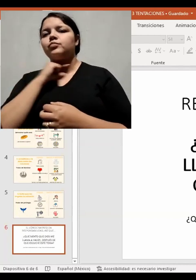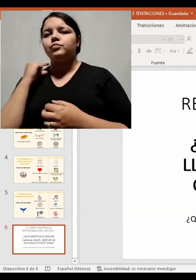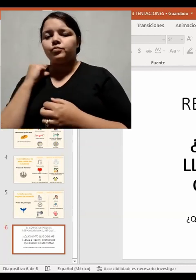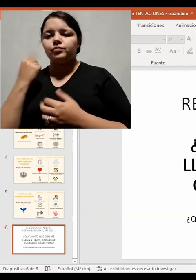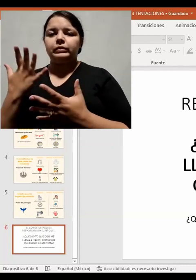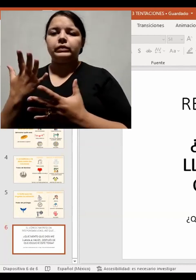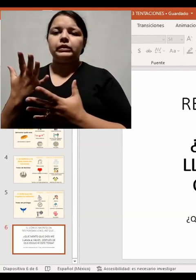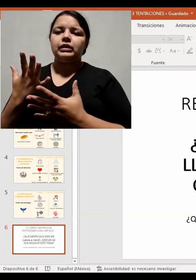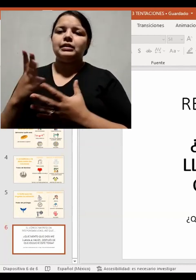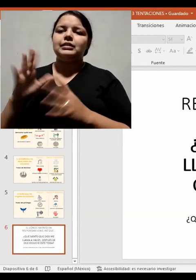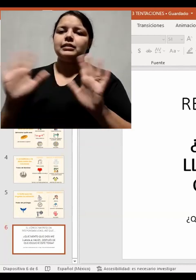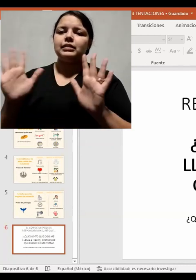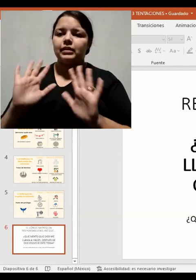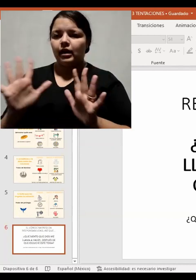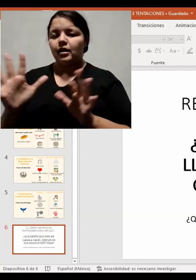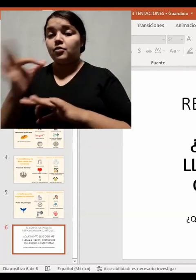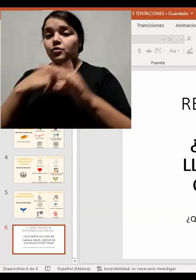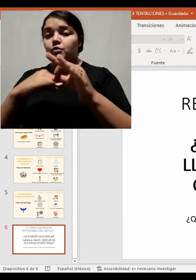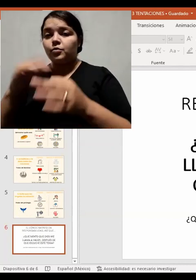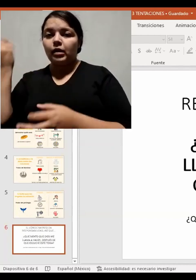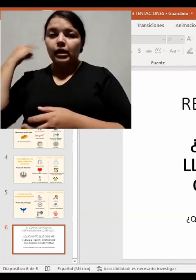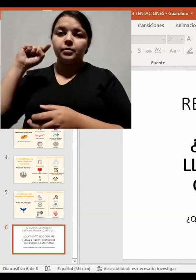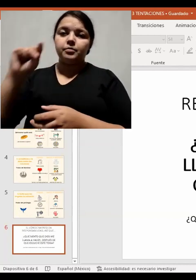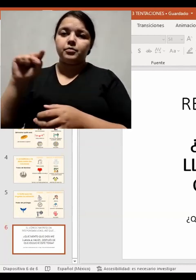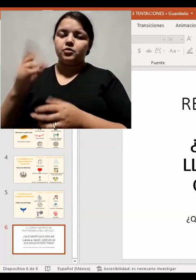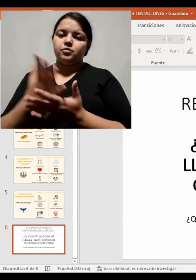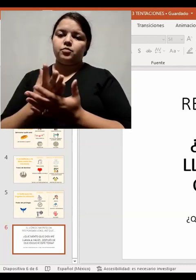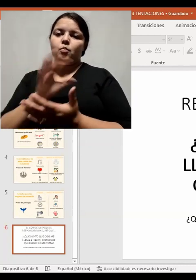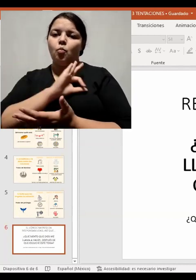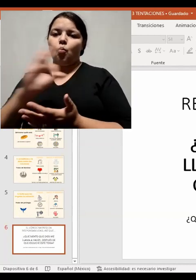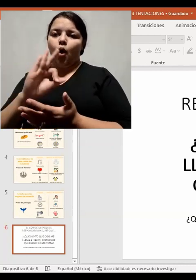si quieran, de todas maneras se las mando, pero para que la tengan ahí presa.